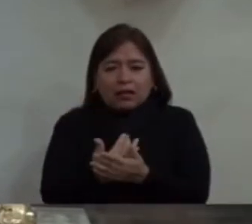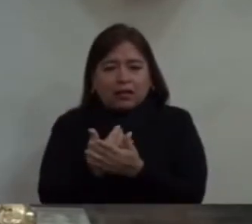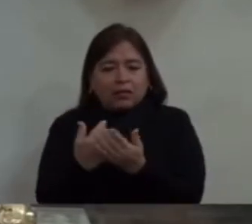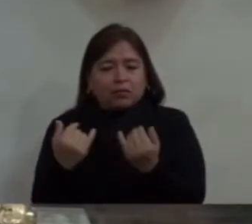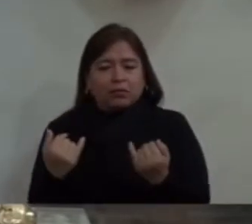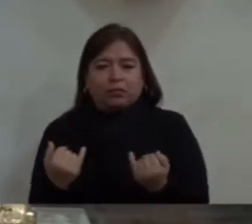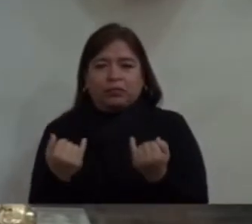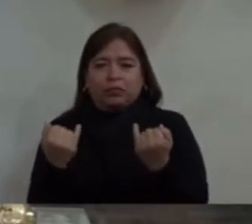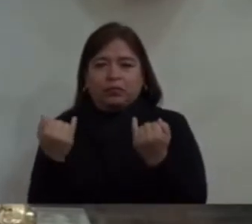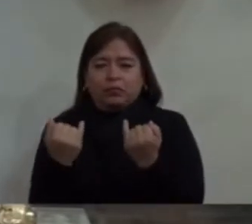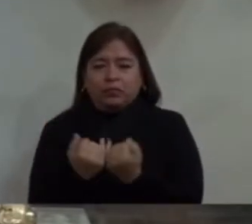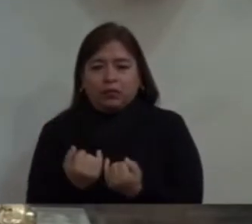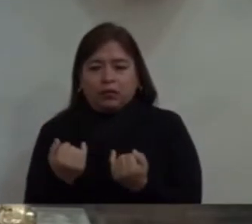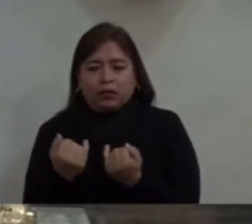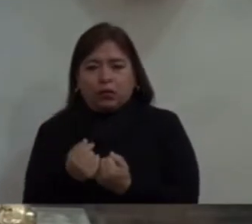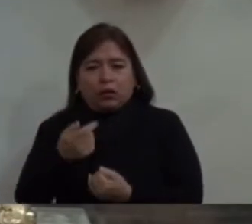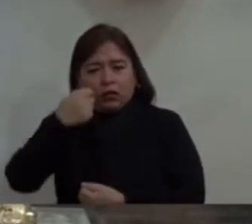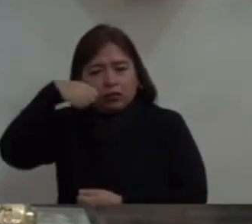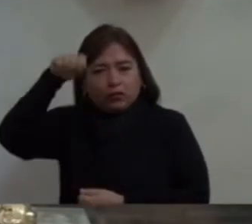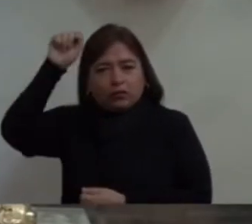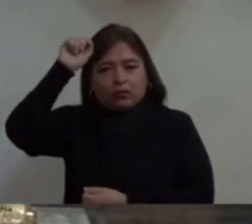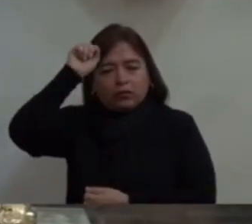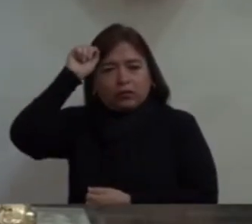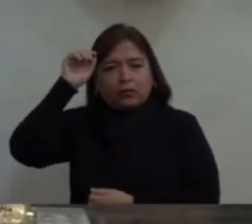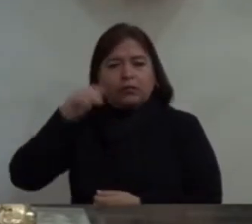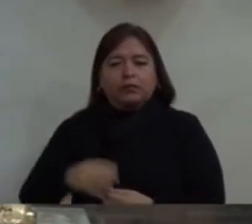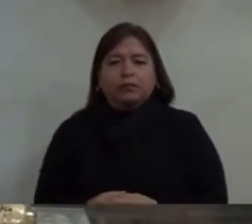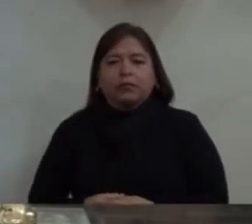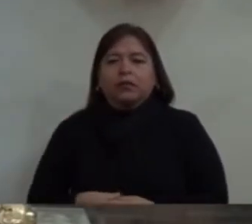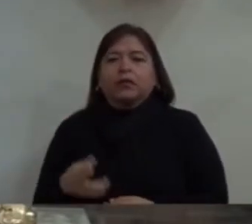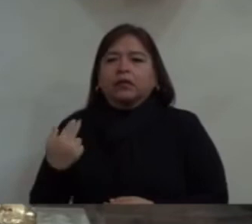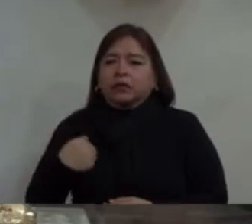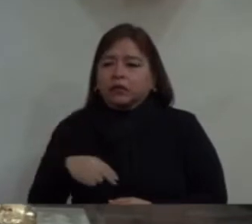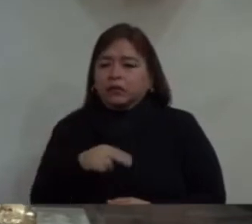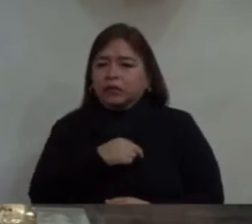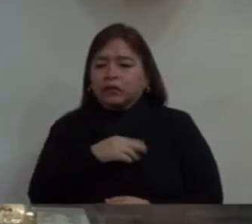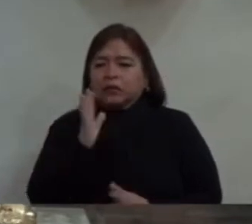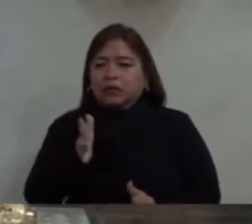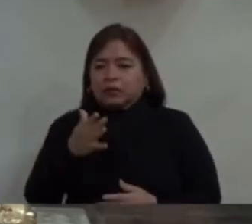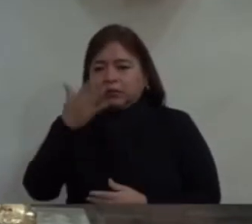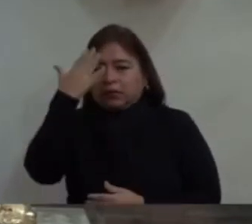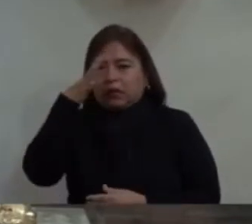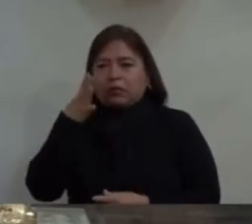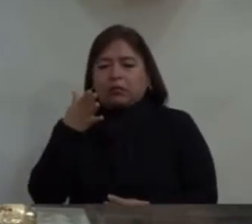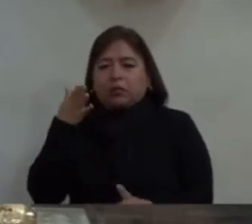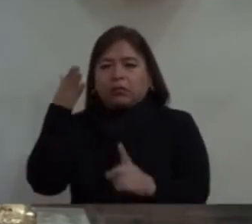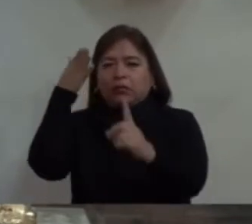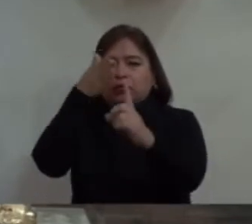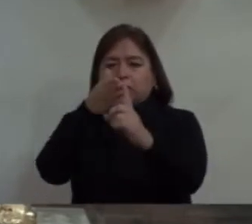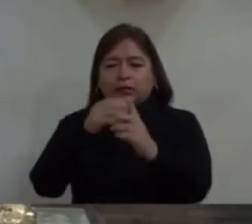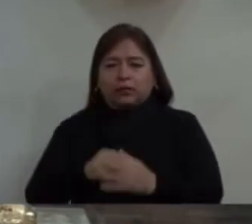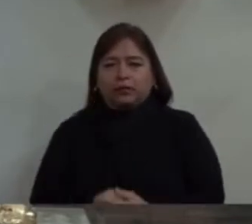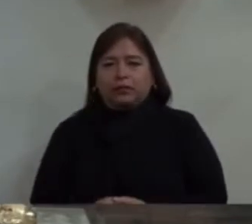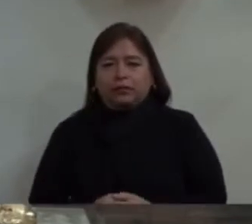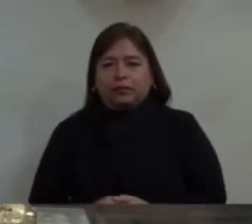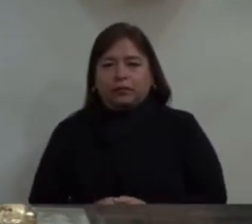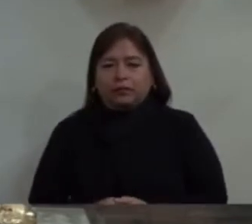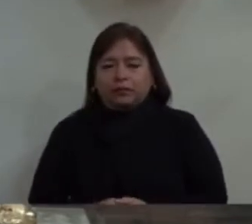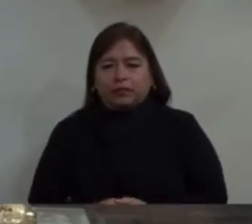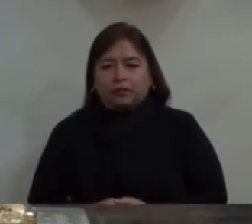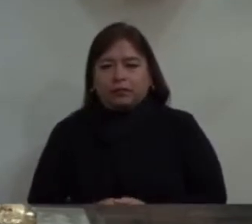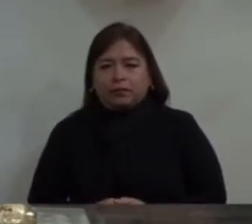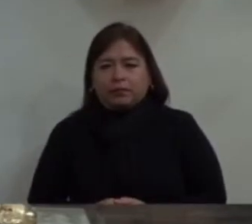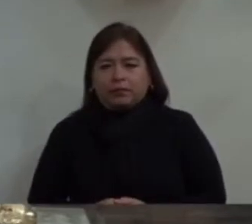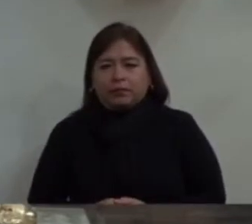alto. Tenemos una vocación sublime. No seguimos el proceso